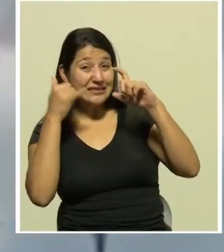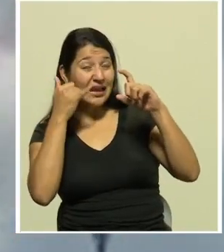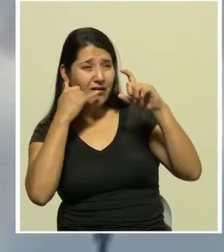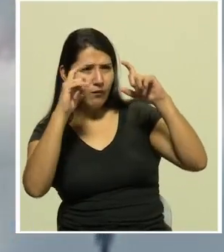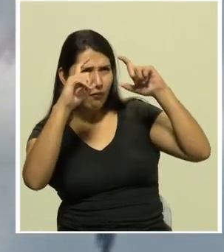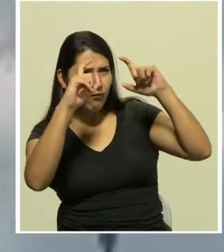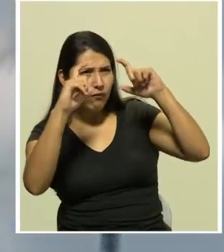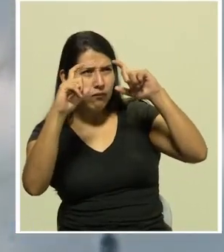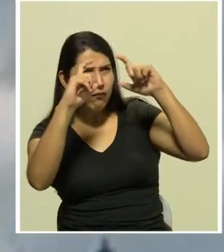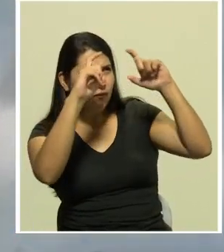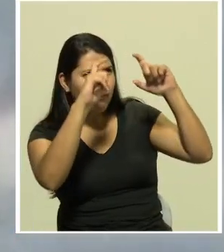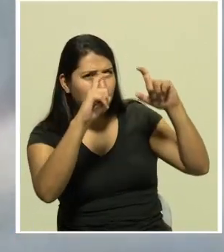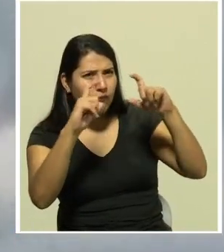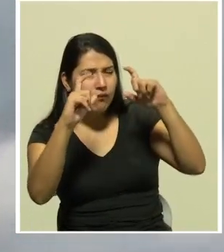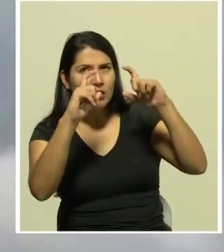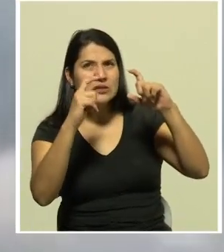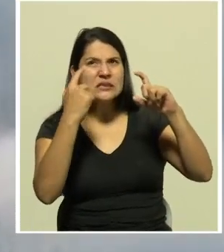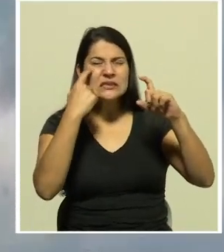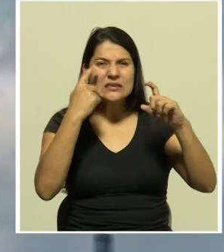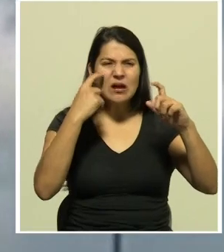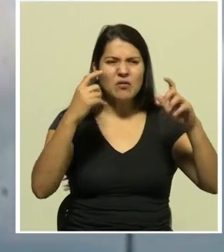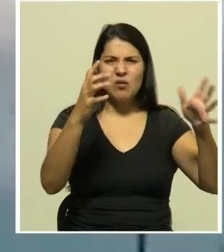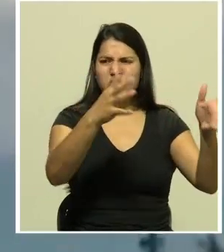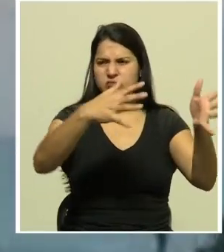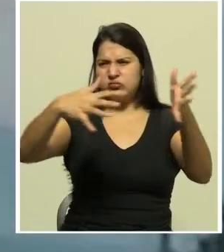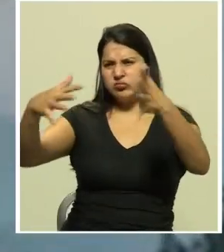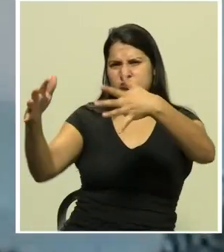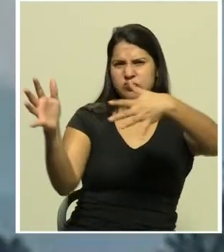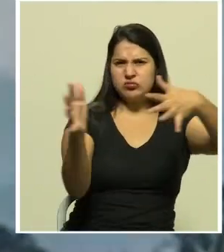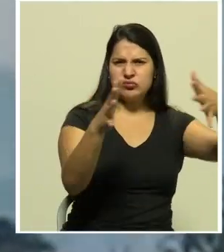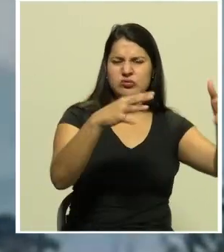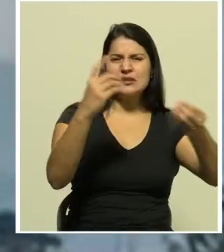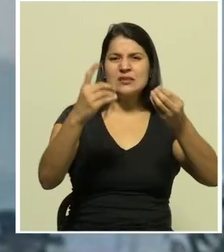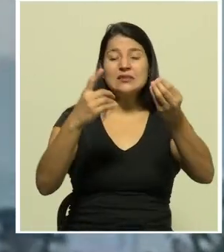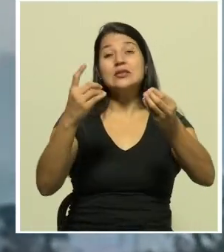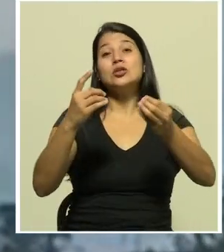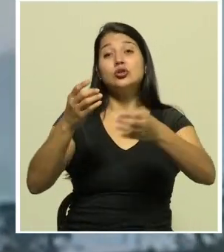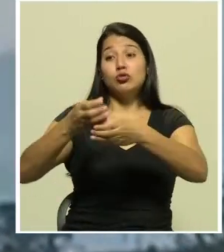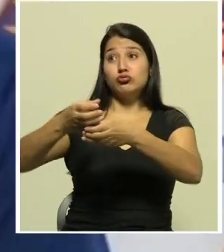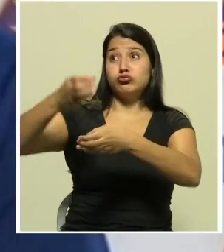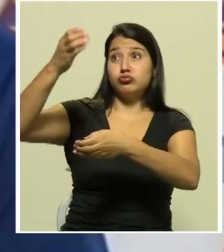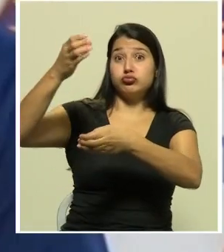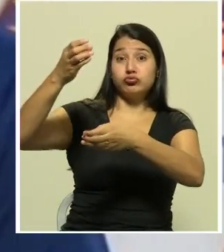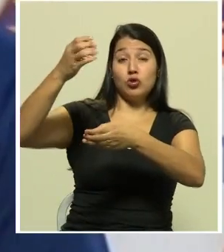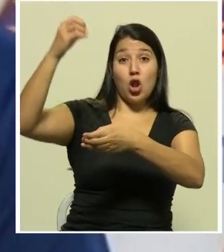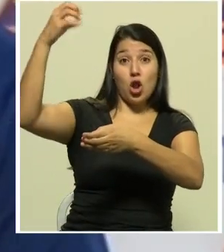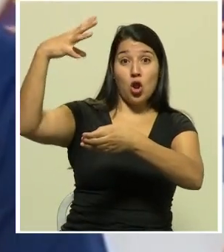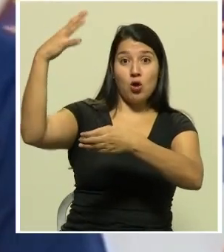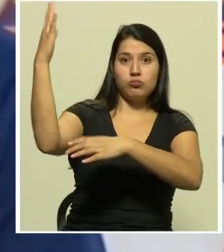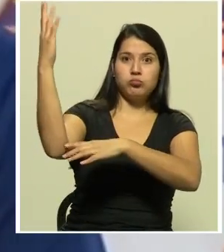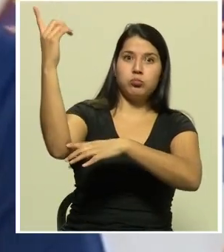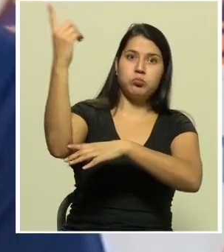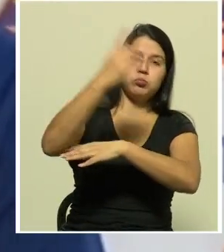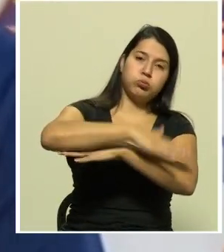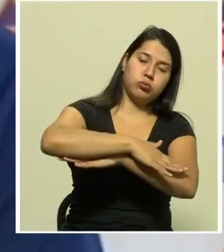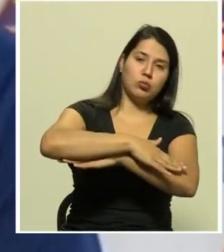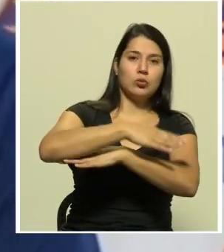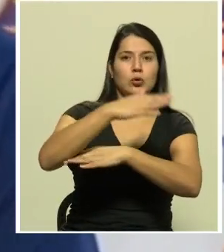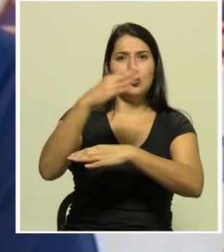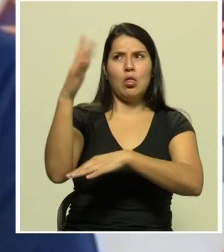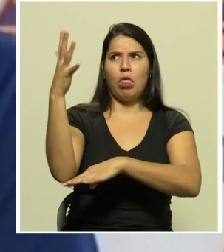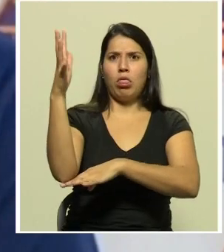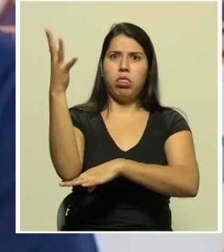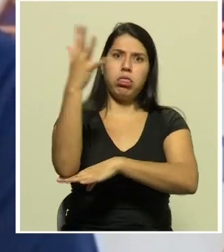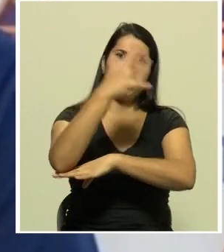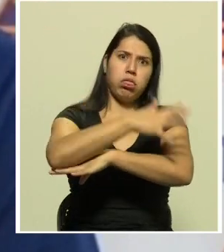techos y otros daños en el tendido eléctrico postes y portones este lunes por la tarde en cuanto a los deslizamientos se tiene hasta